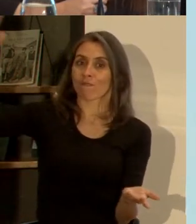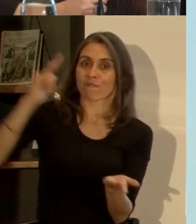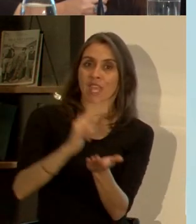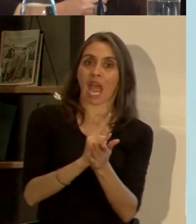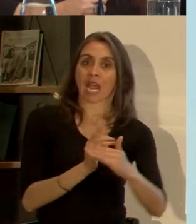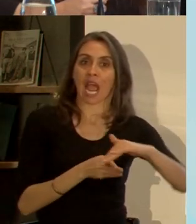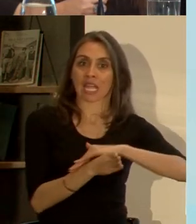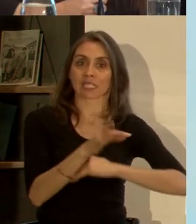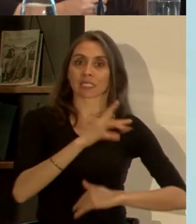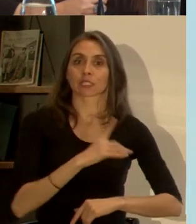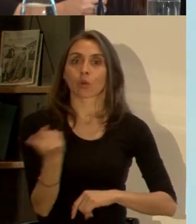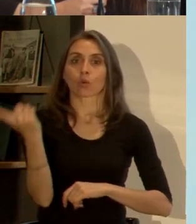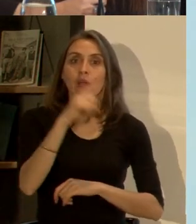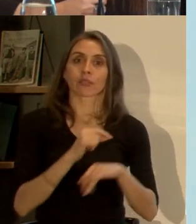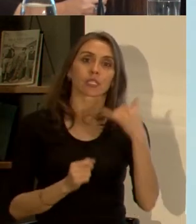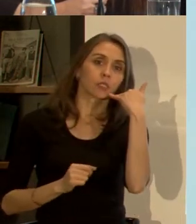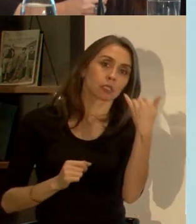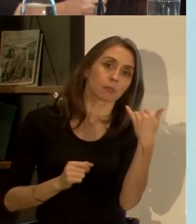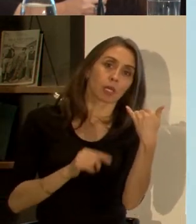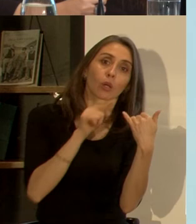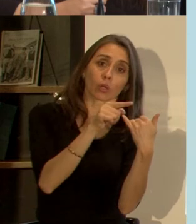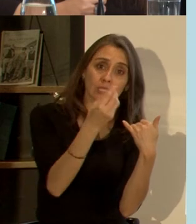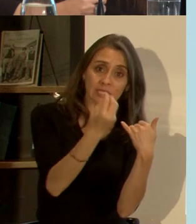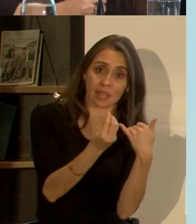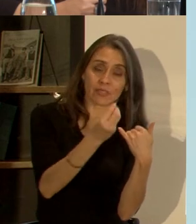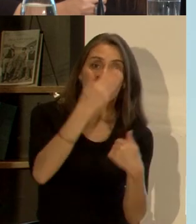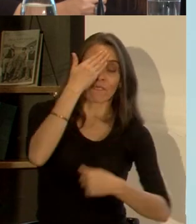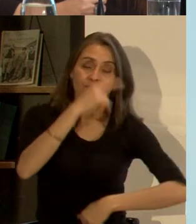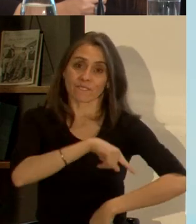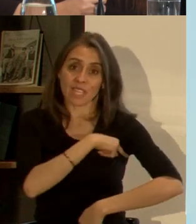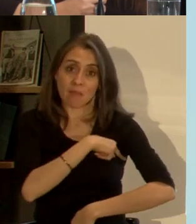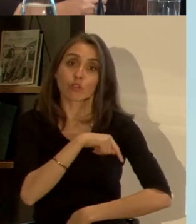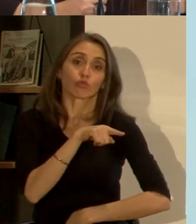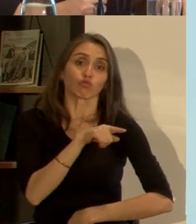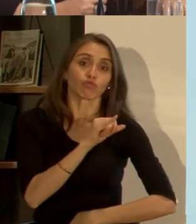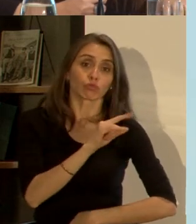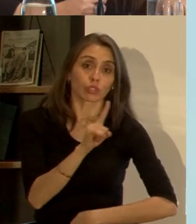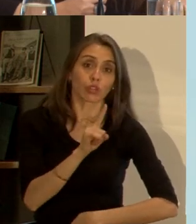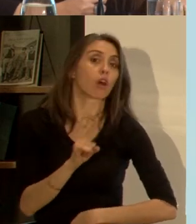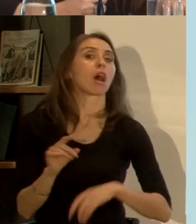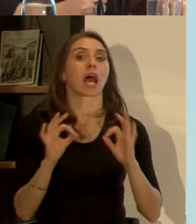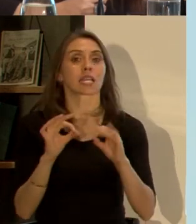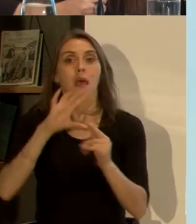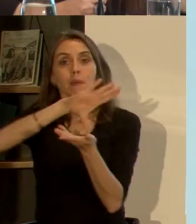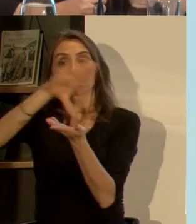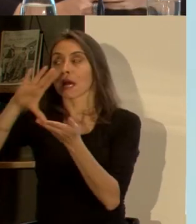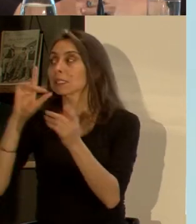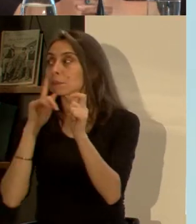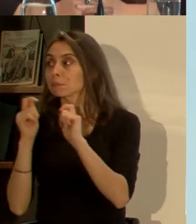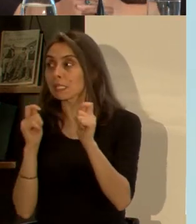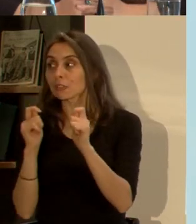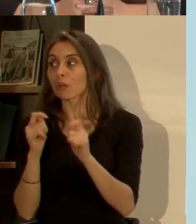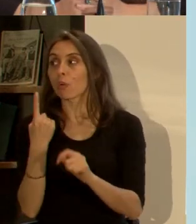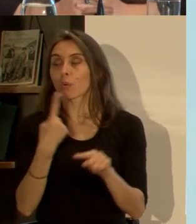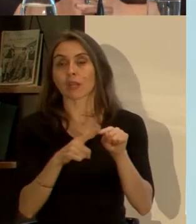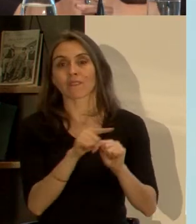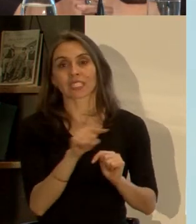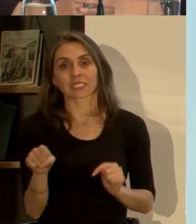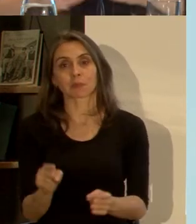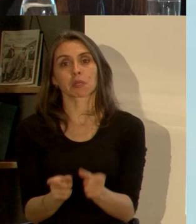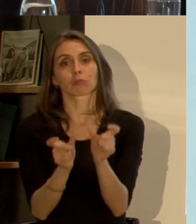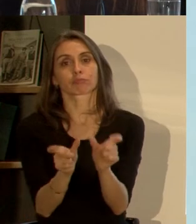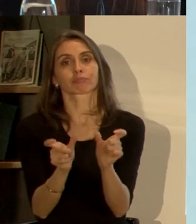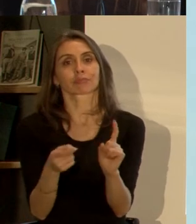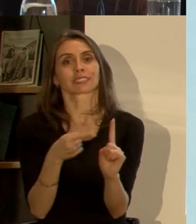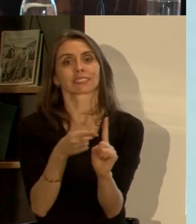una vez al día llamarles y decirles está bien tiene fiebre etcétera y si no venían de país de riesgo una vez a la semana hacer este